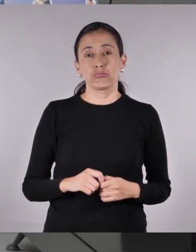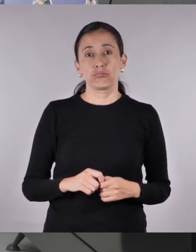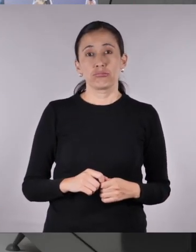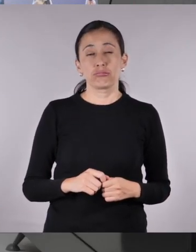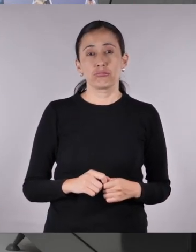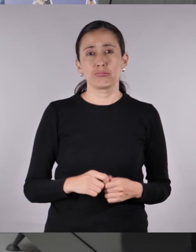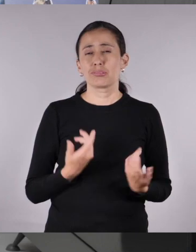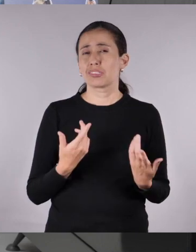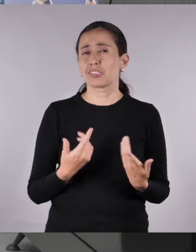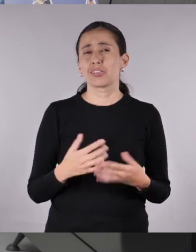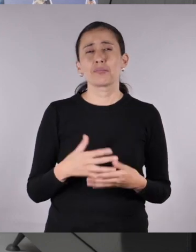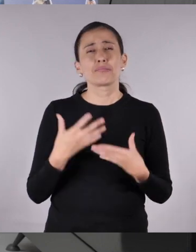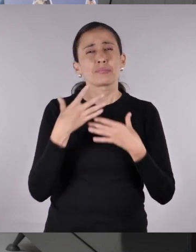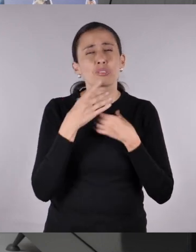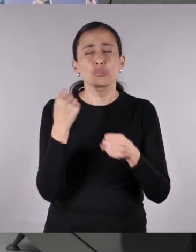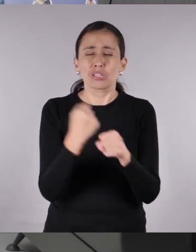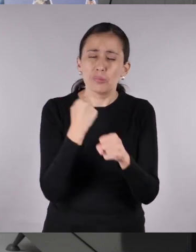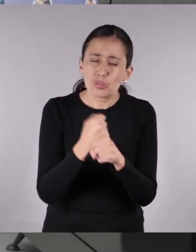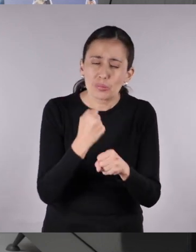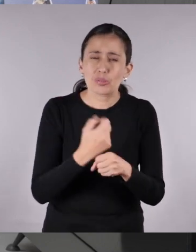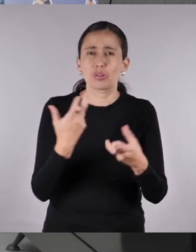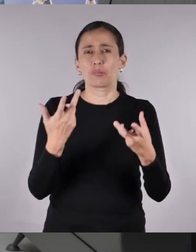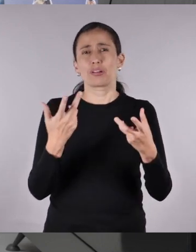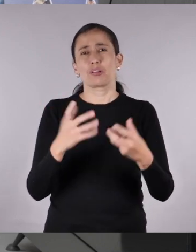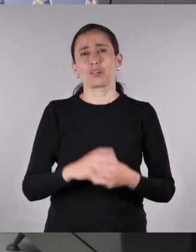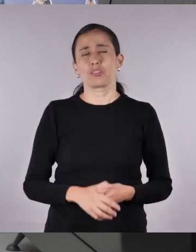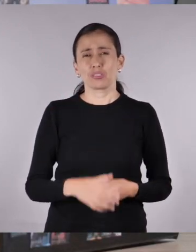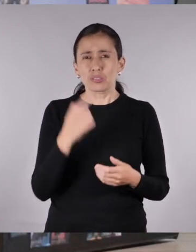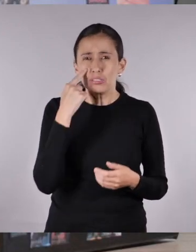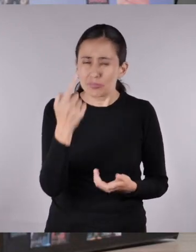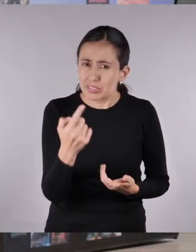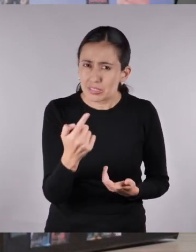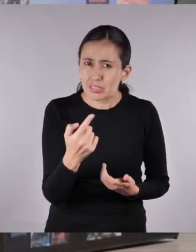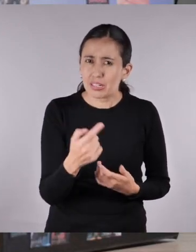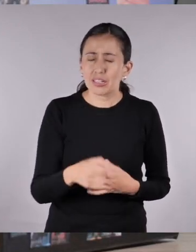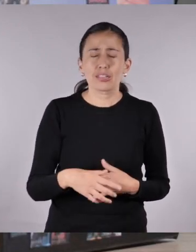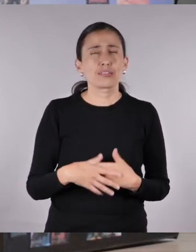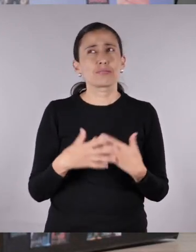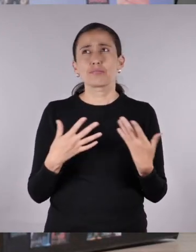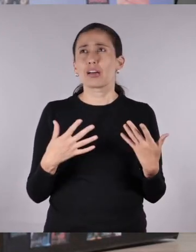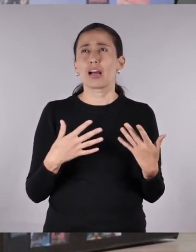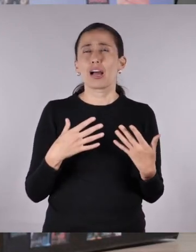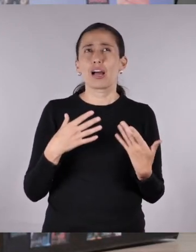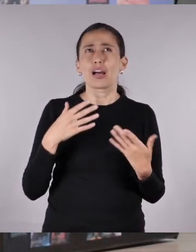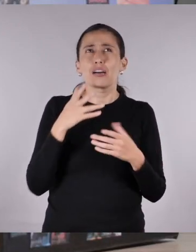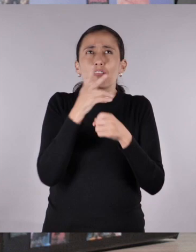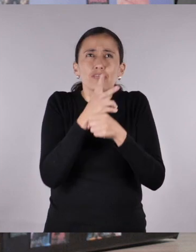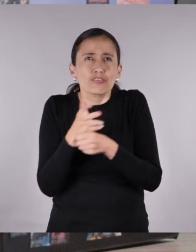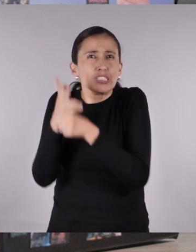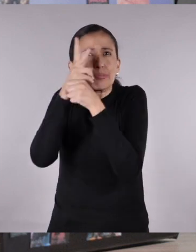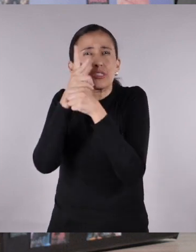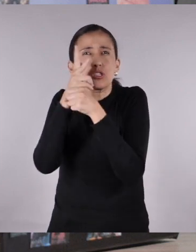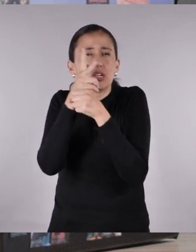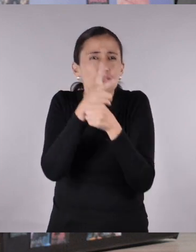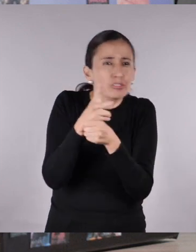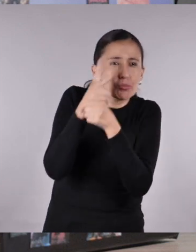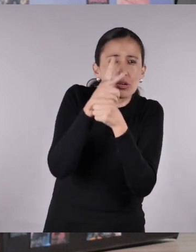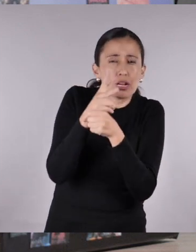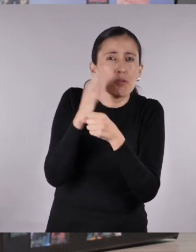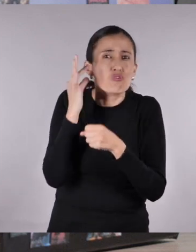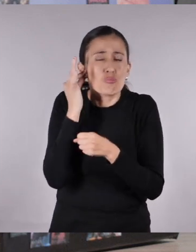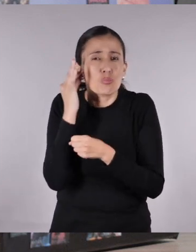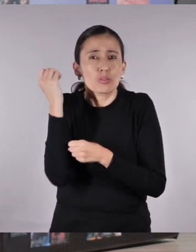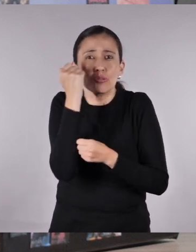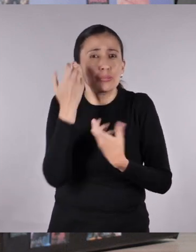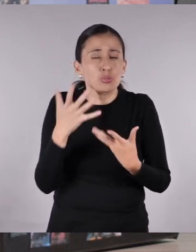¡Ay, tanto que me costó filmar ese corto! ¿Se han dado cuenta que hay muy pocas cineastas famosas? ¡Es que no